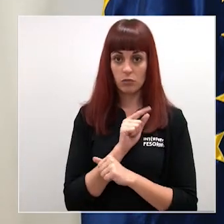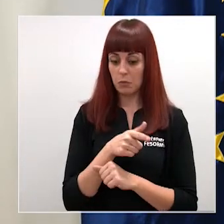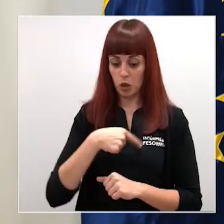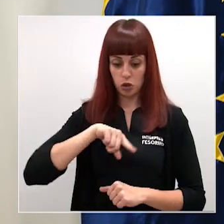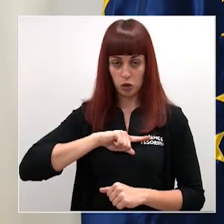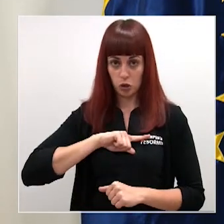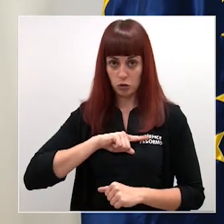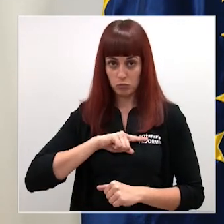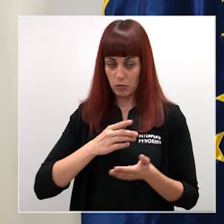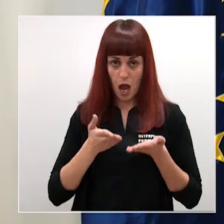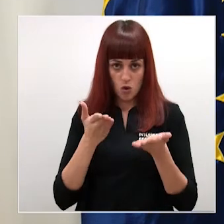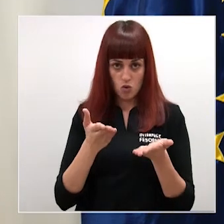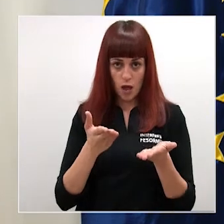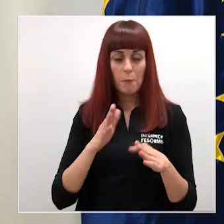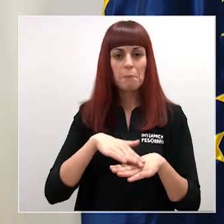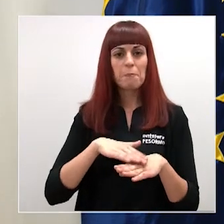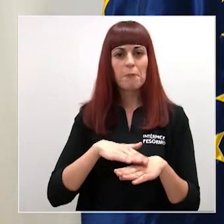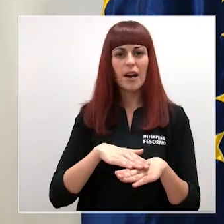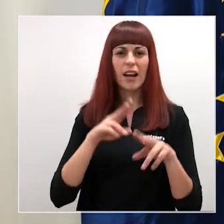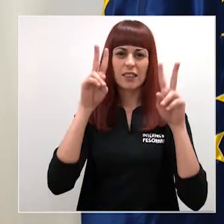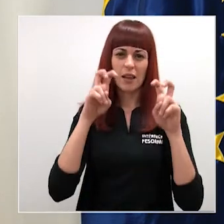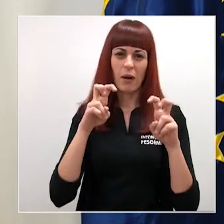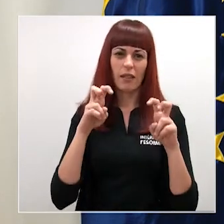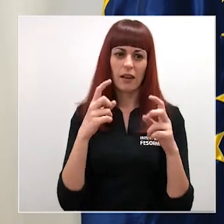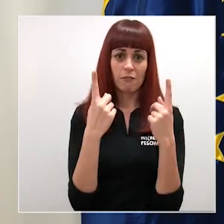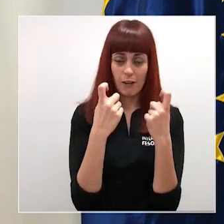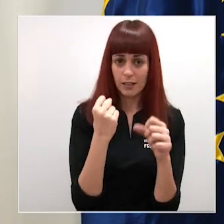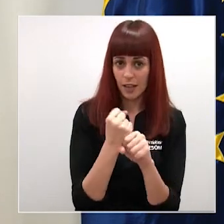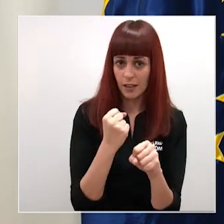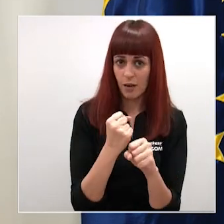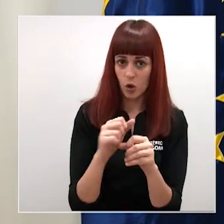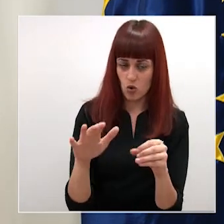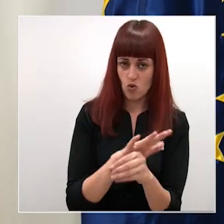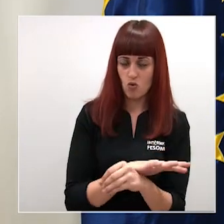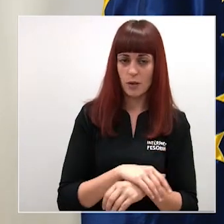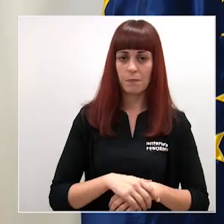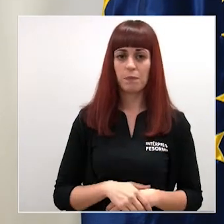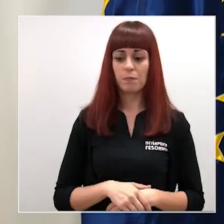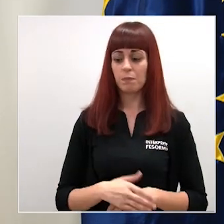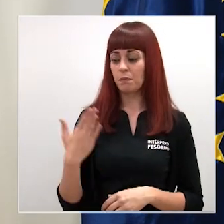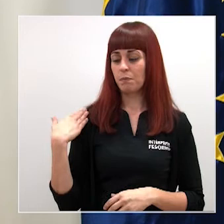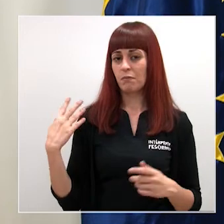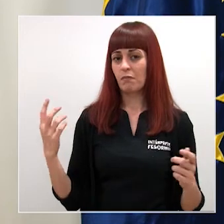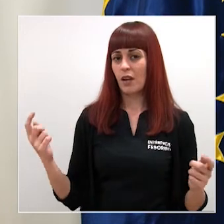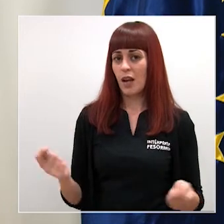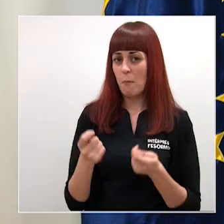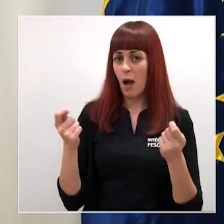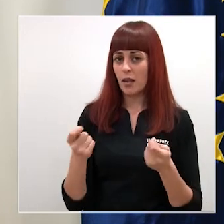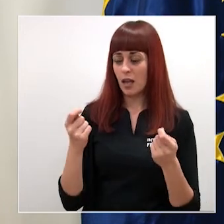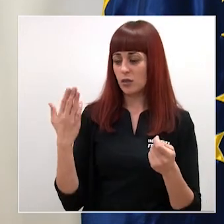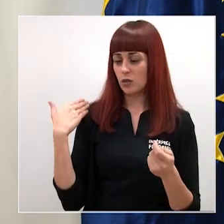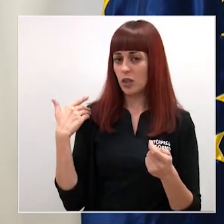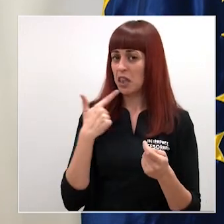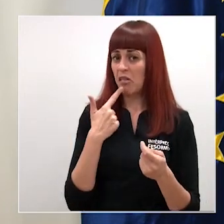para poder suplir esa falta de mano de obra las últimas noticias que tengo por lo menos en las campañas que se han realizado ahora es que está